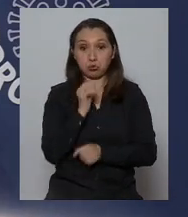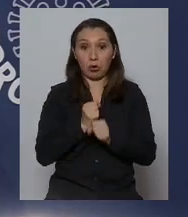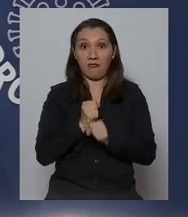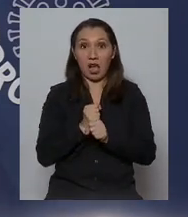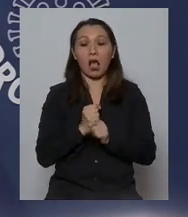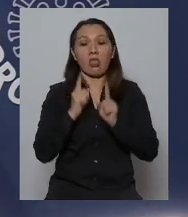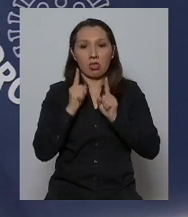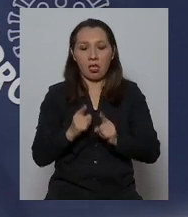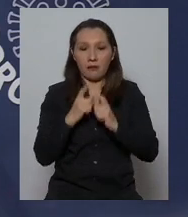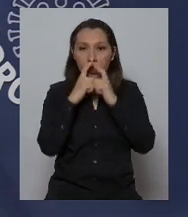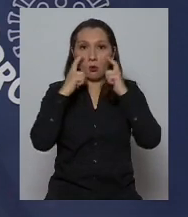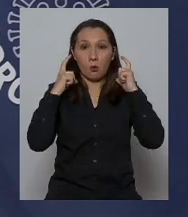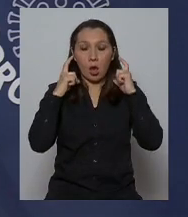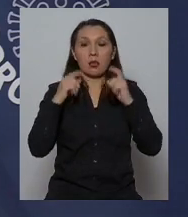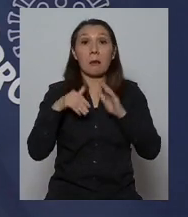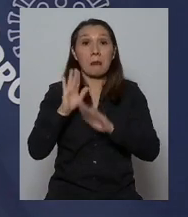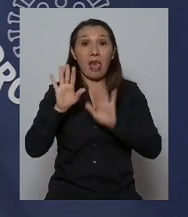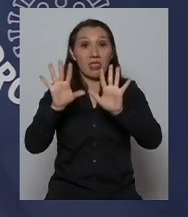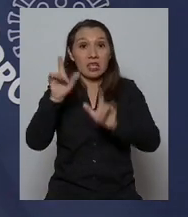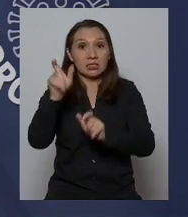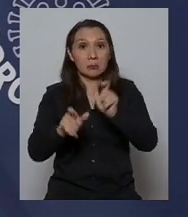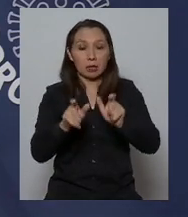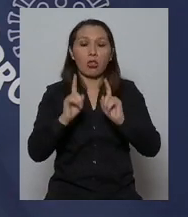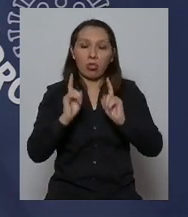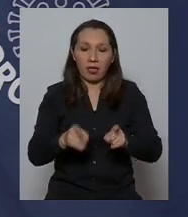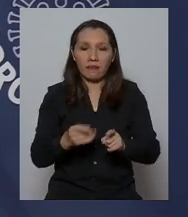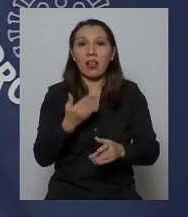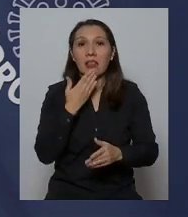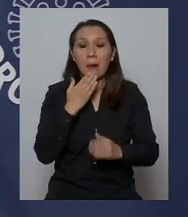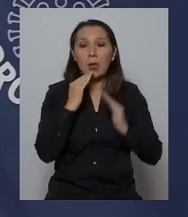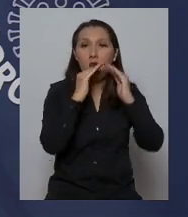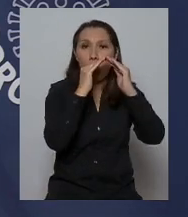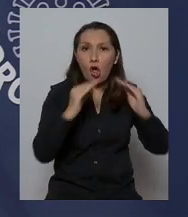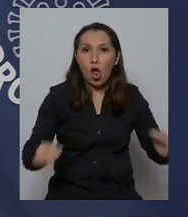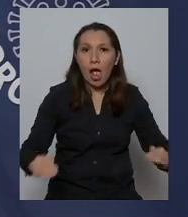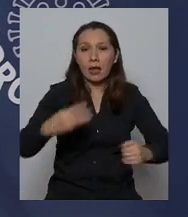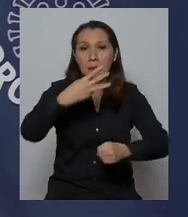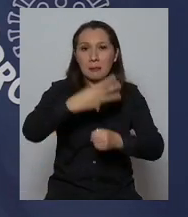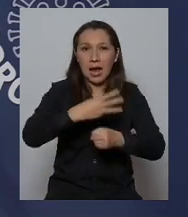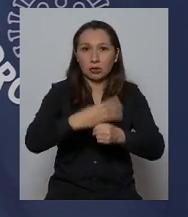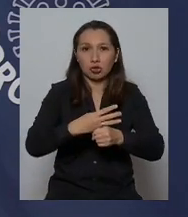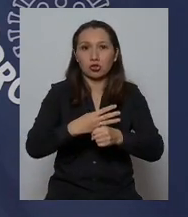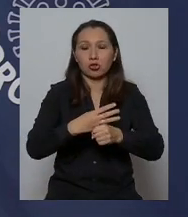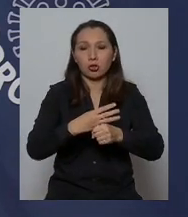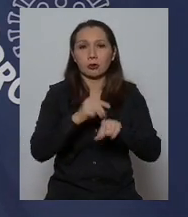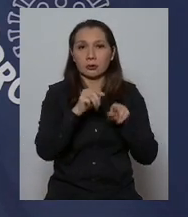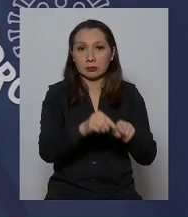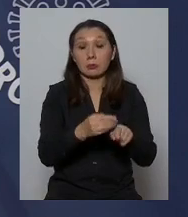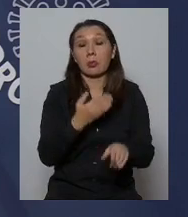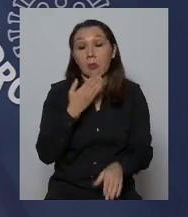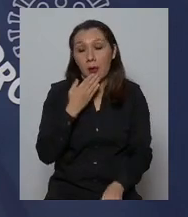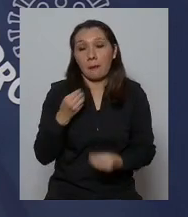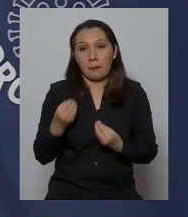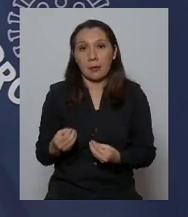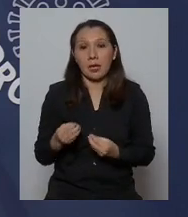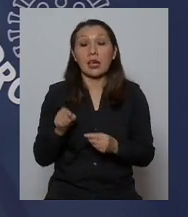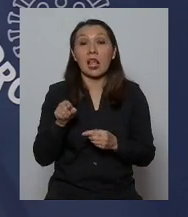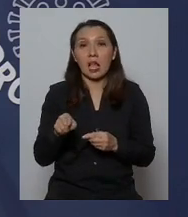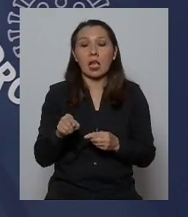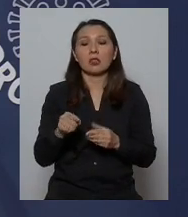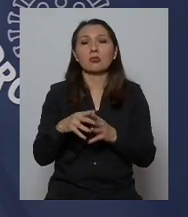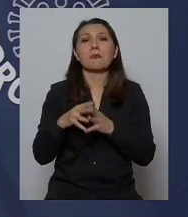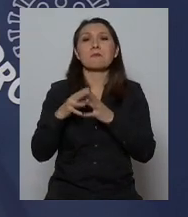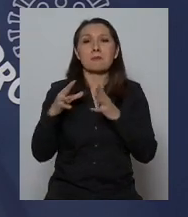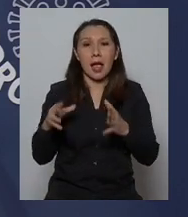atiende, ¿no es cierto?, cuando hay más de 10 personas, residencias de adulto mayor. Y por supuesto, esto se